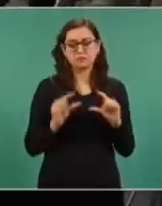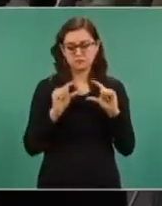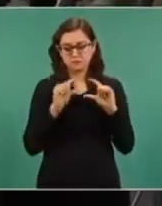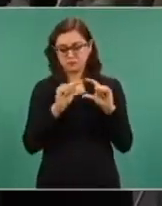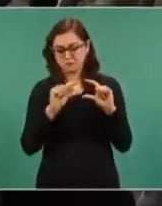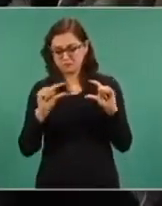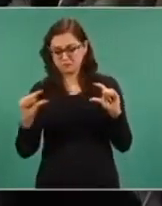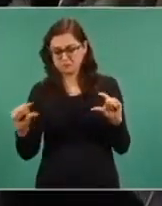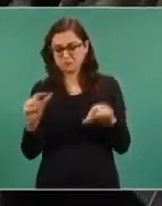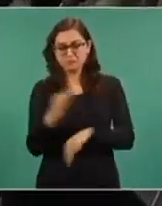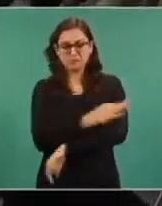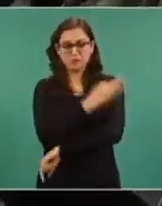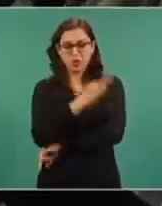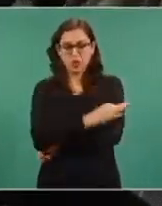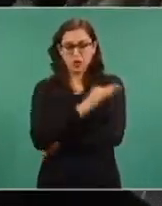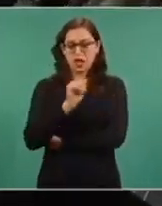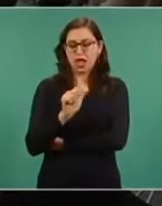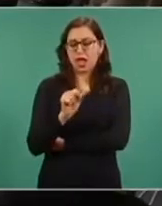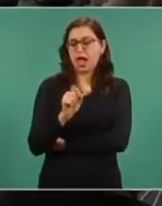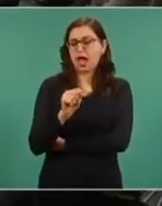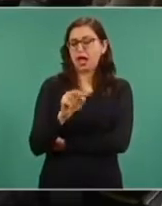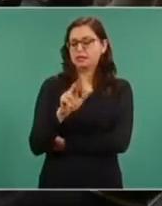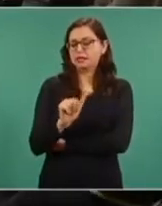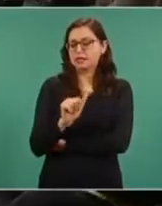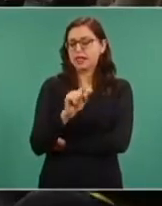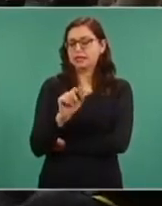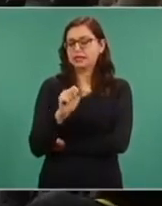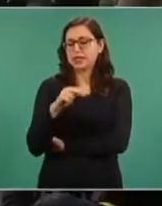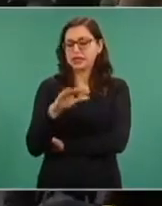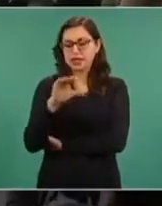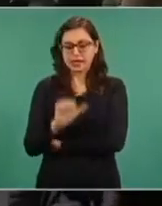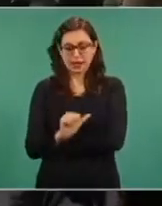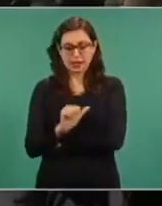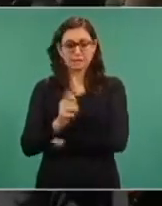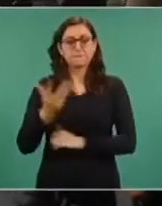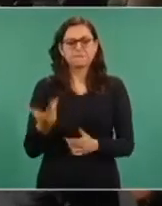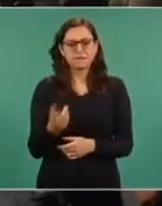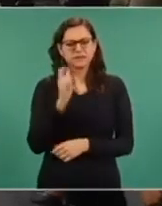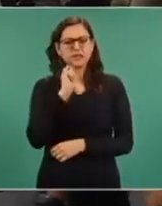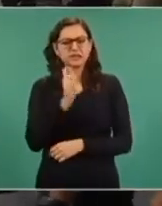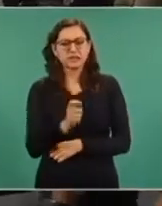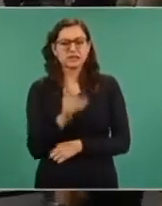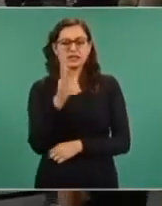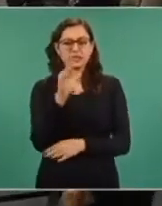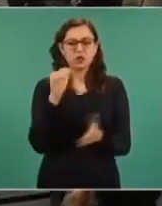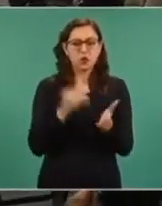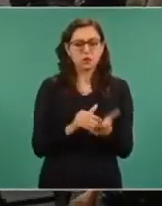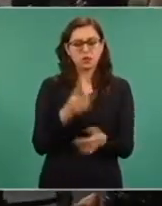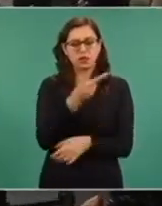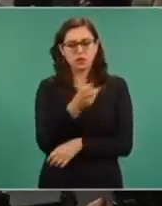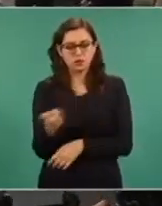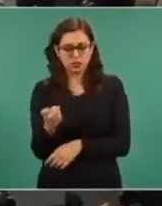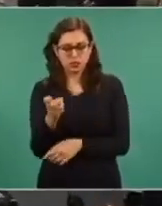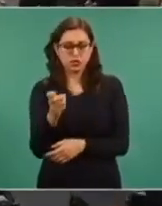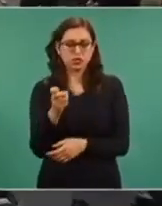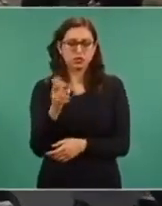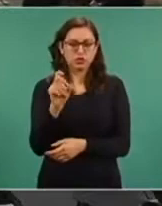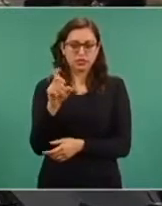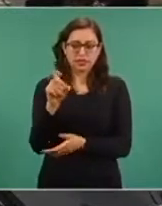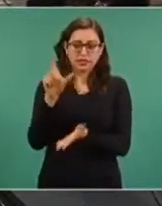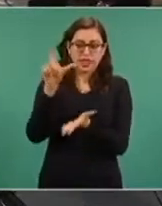AstraZeneca. Este granel es un volumen líquido de 5.230 litros